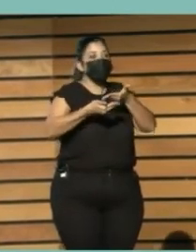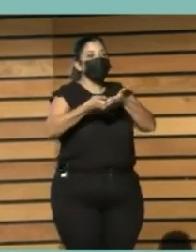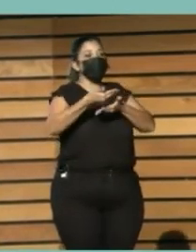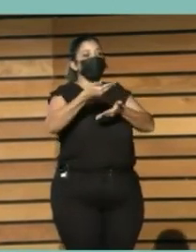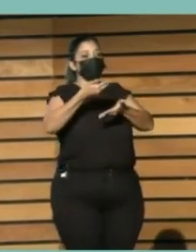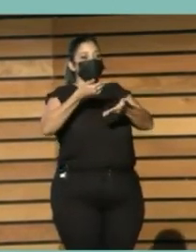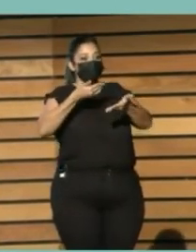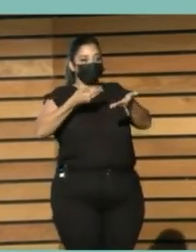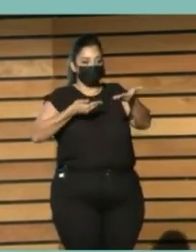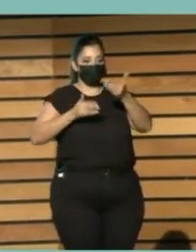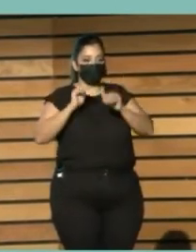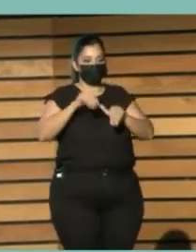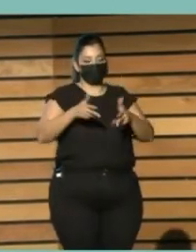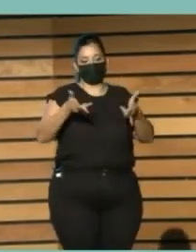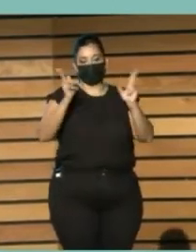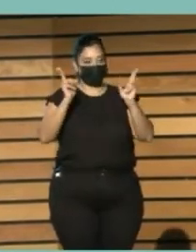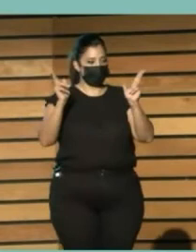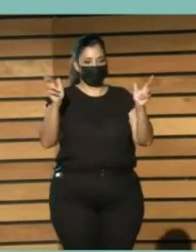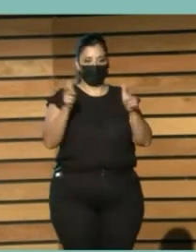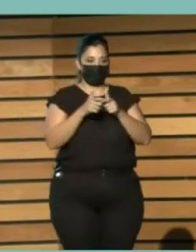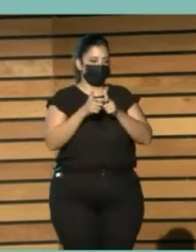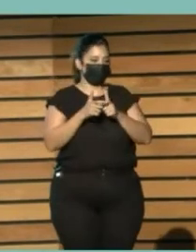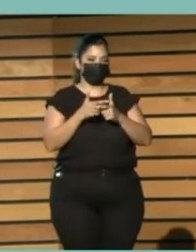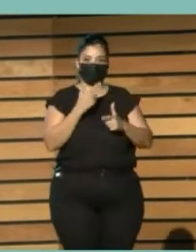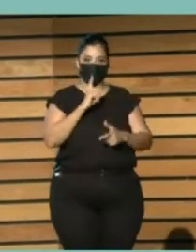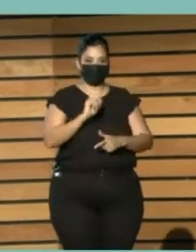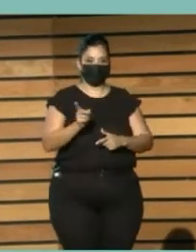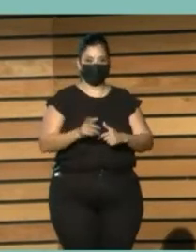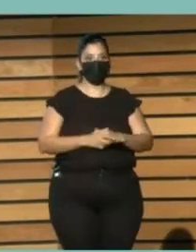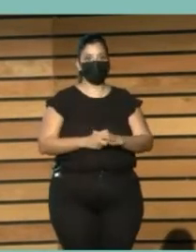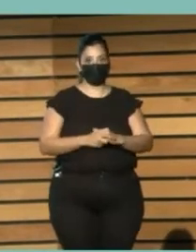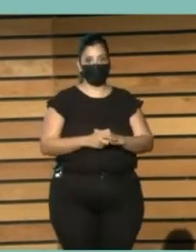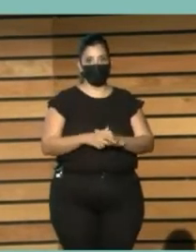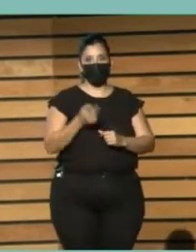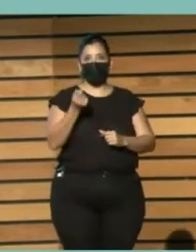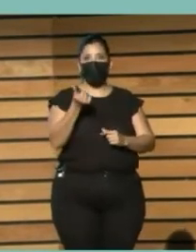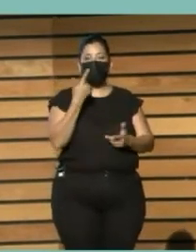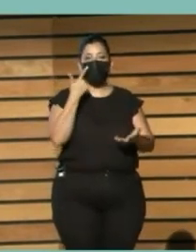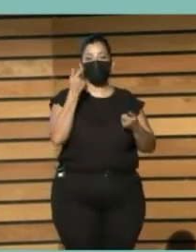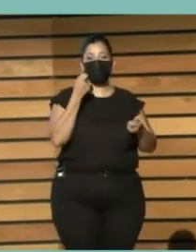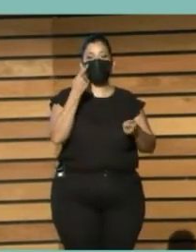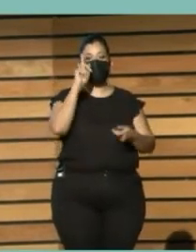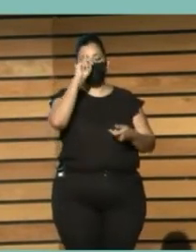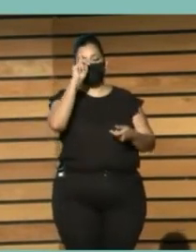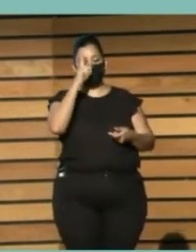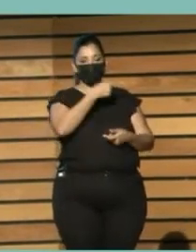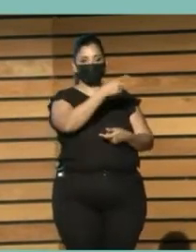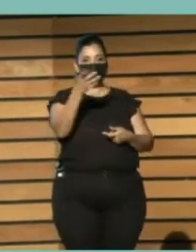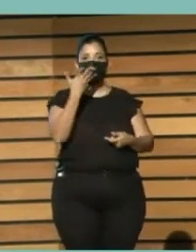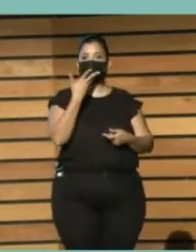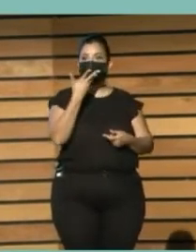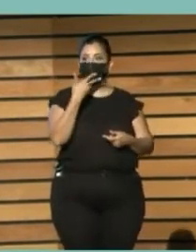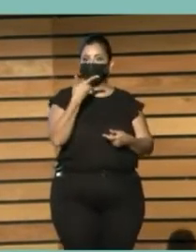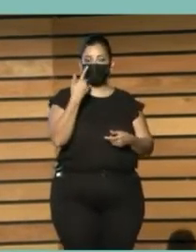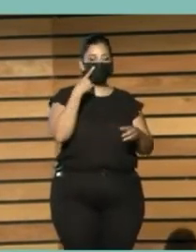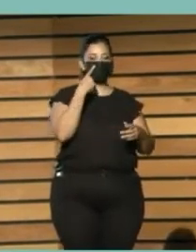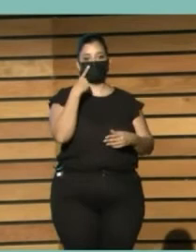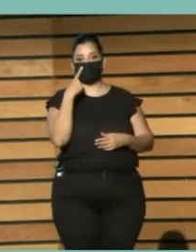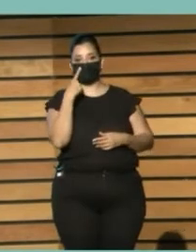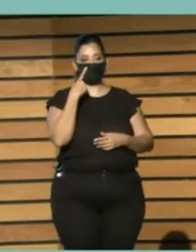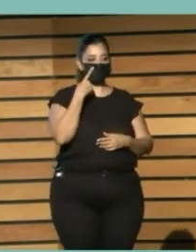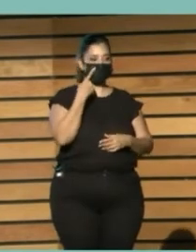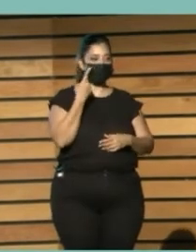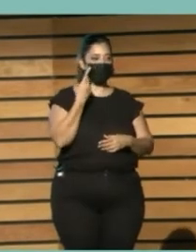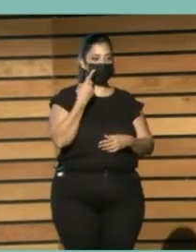Vemos más Supervisión Y control No sé si conocen Ustedes El libro De Supervisando El capitalismo